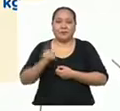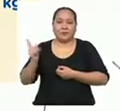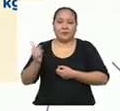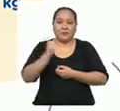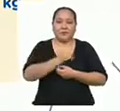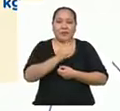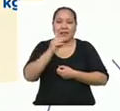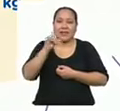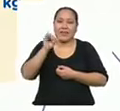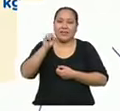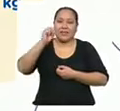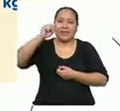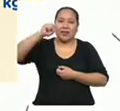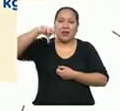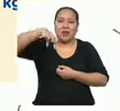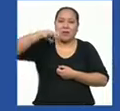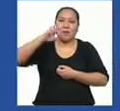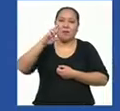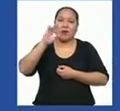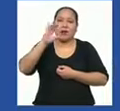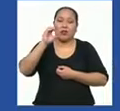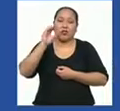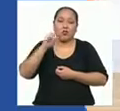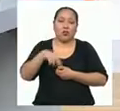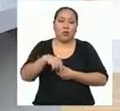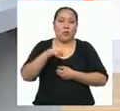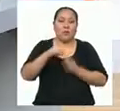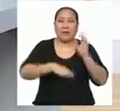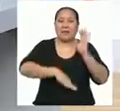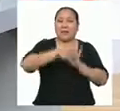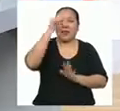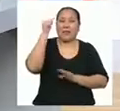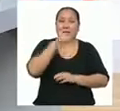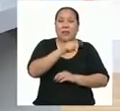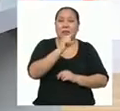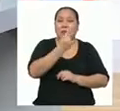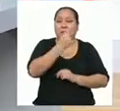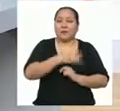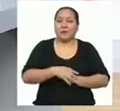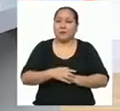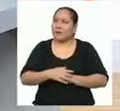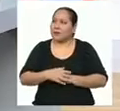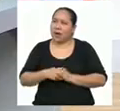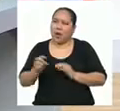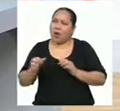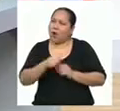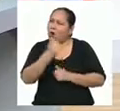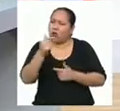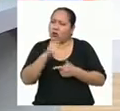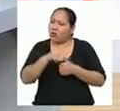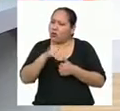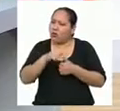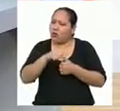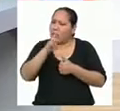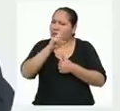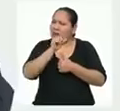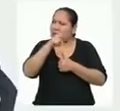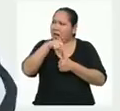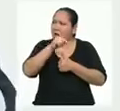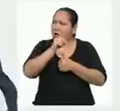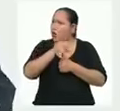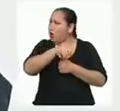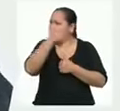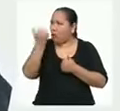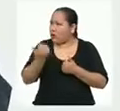la dispersión es mucho mayor en el primer caso. Y además del rango, ¿hay alguna otra medida de dispersión?